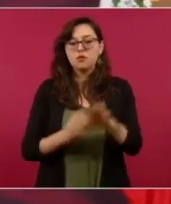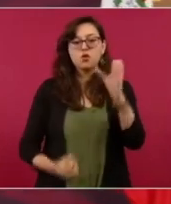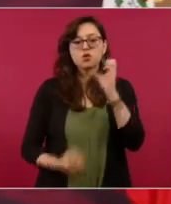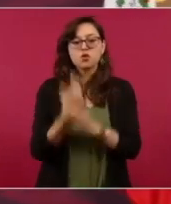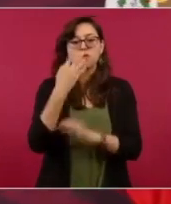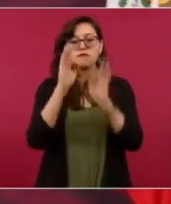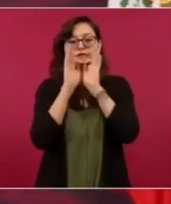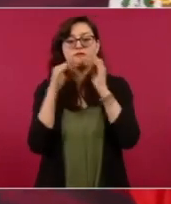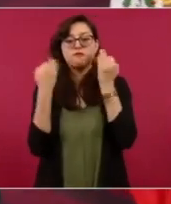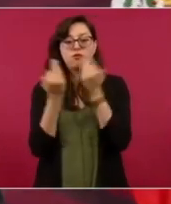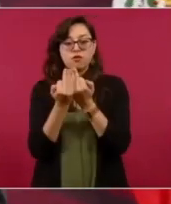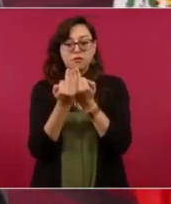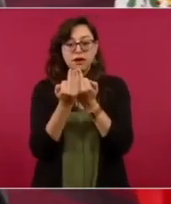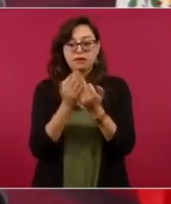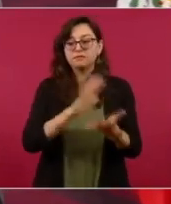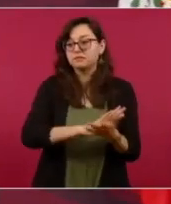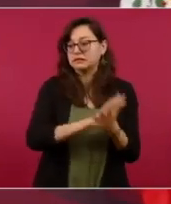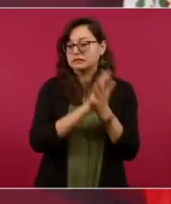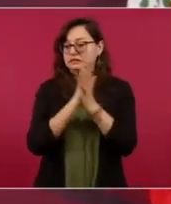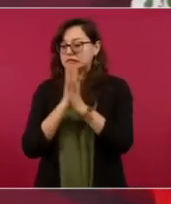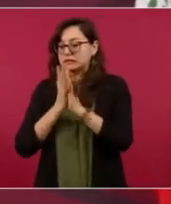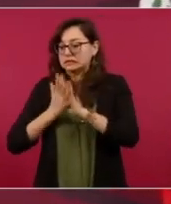porque le hacía falta al país